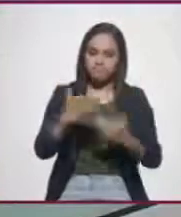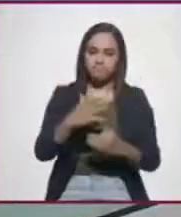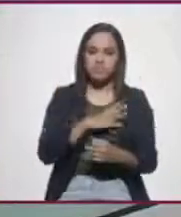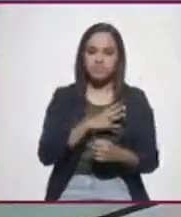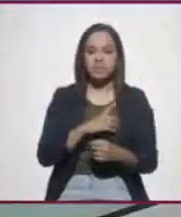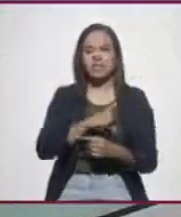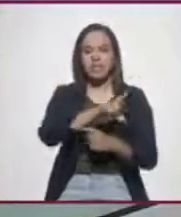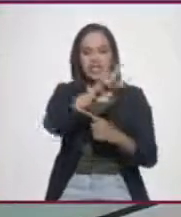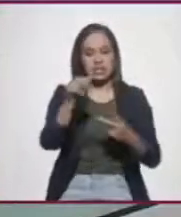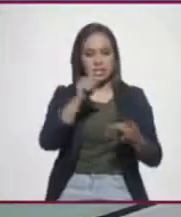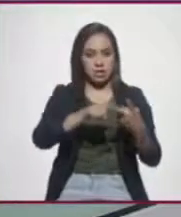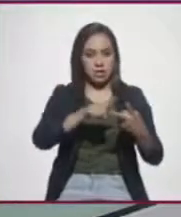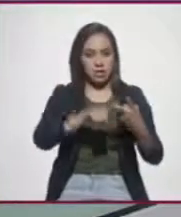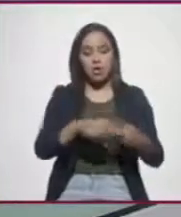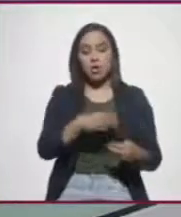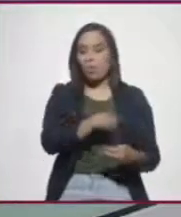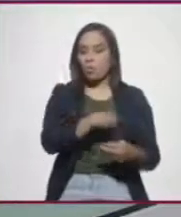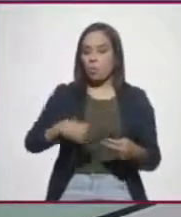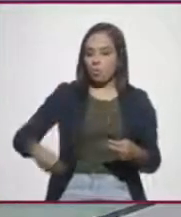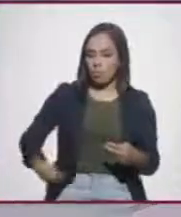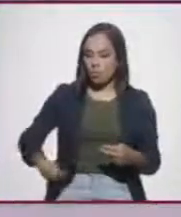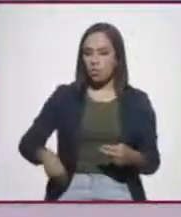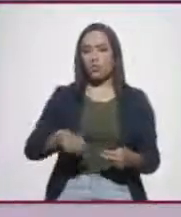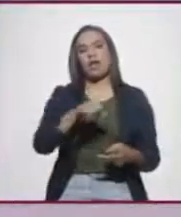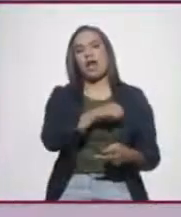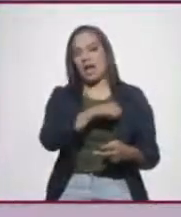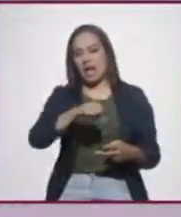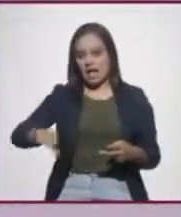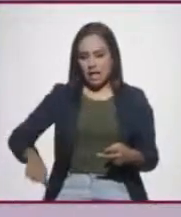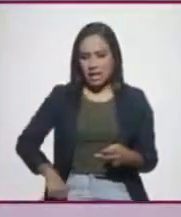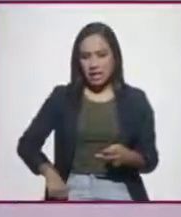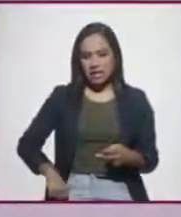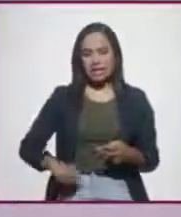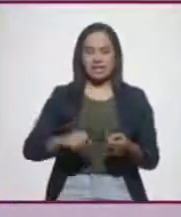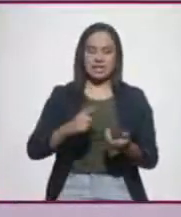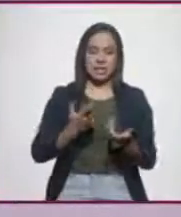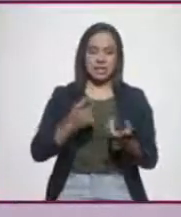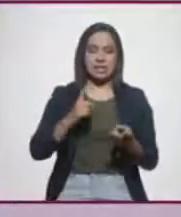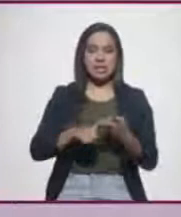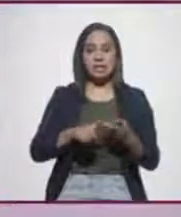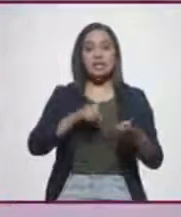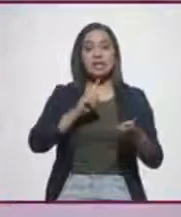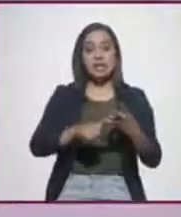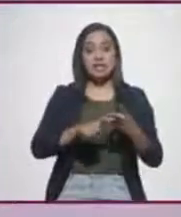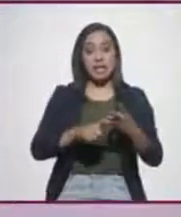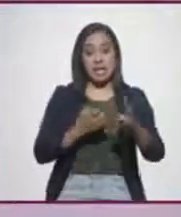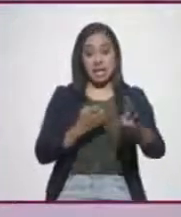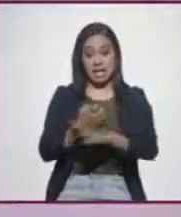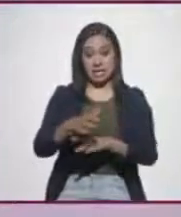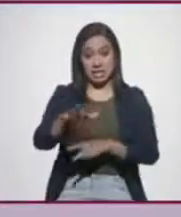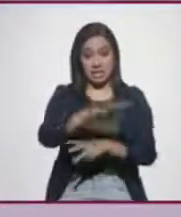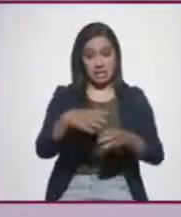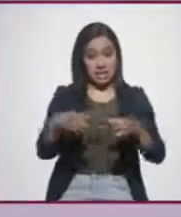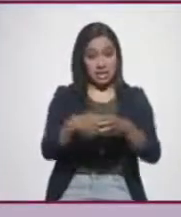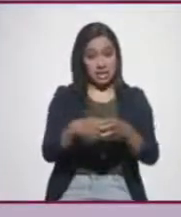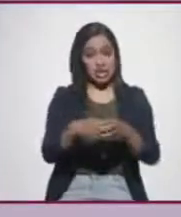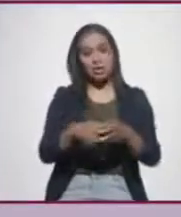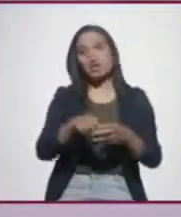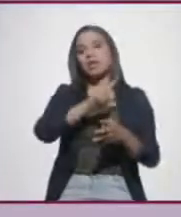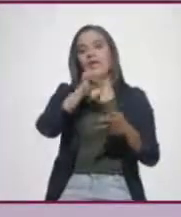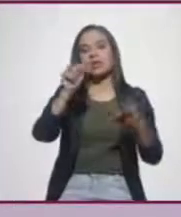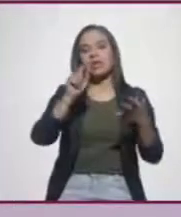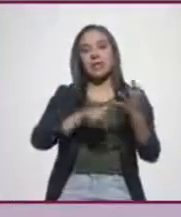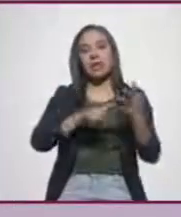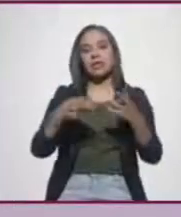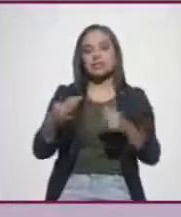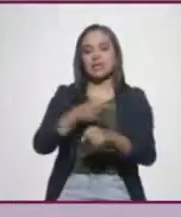municipio, ¿No? Municipio, alcaldía, presidencia municipal, luego vendría la del estado, y luego vendría la percepción